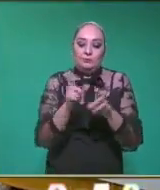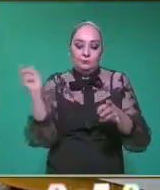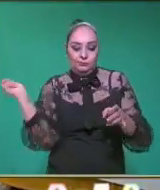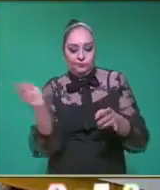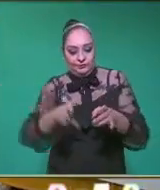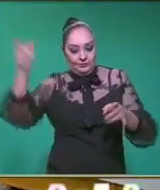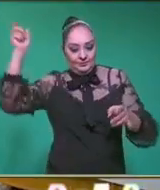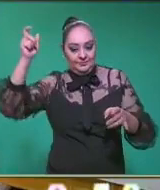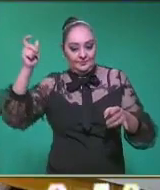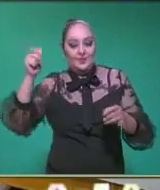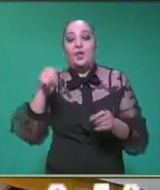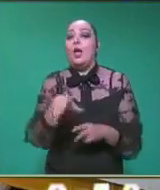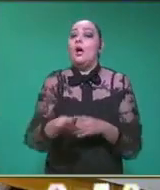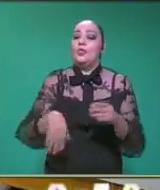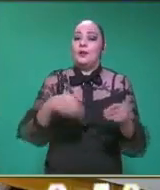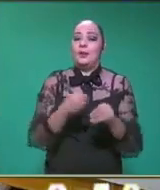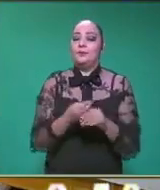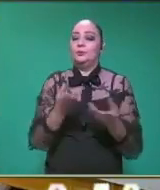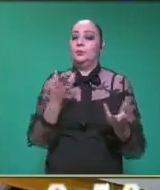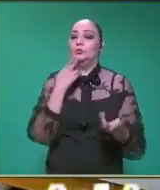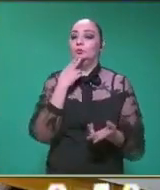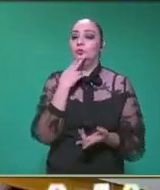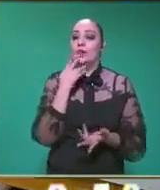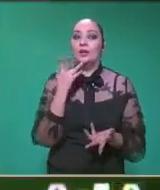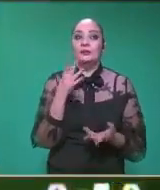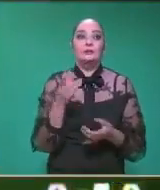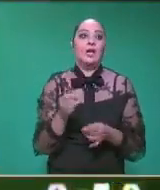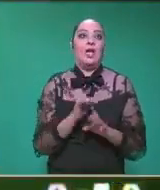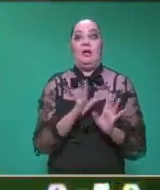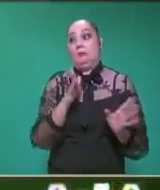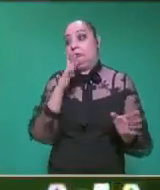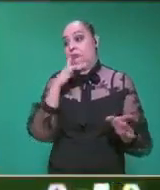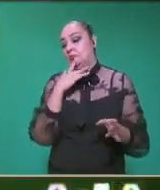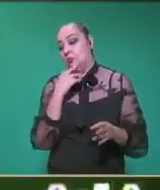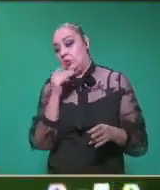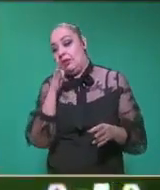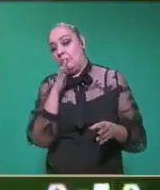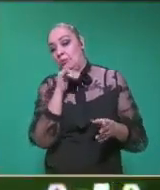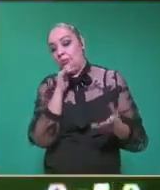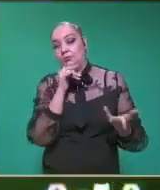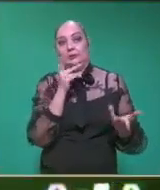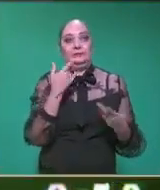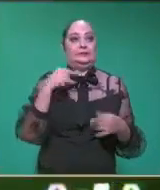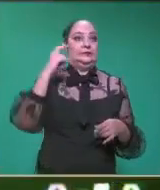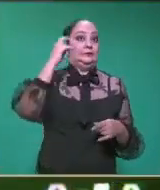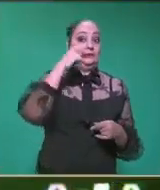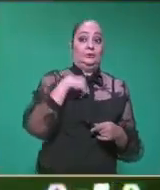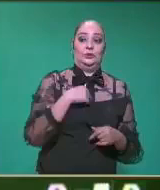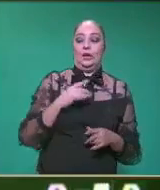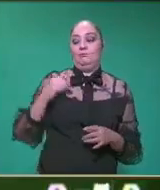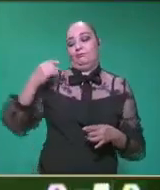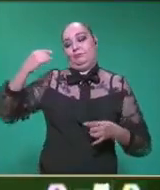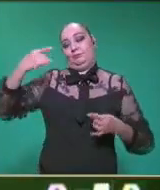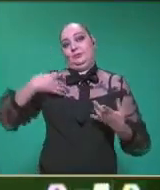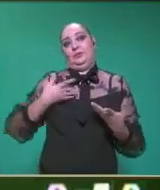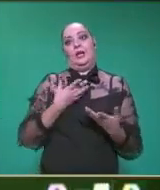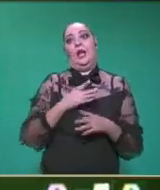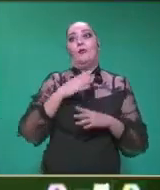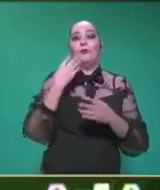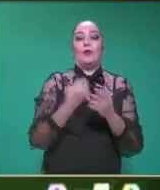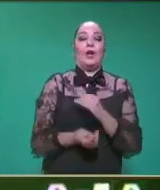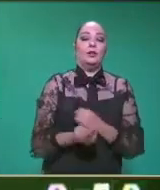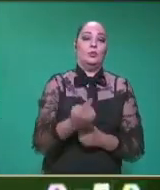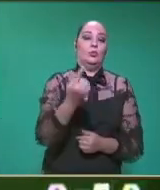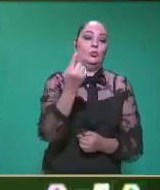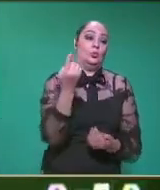Vamos a seguirlo intentando una vez más. Y por ahí este ya no pude. Por ahí el profe ya me ganó, ¿verdad, profe? Me faltó uno. Muy bien,